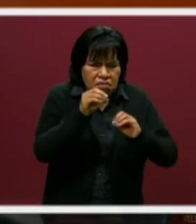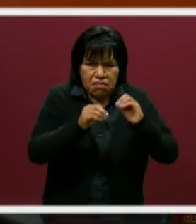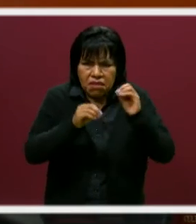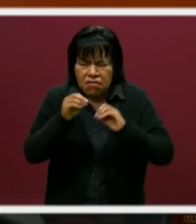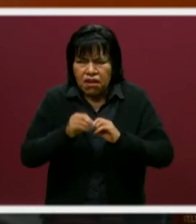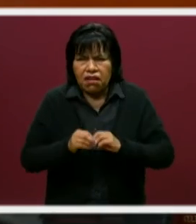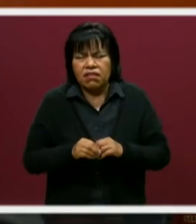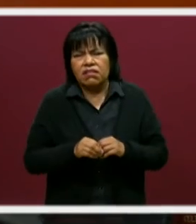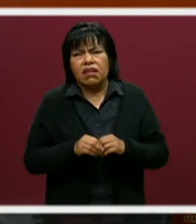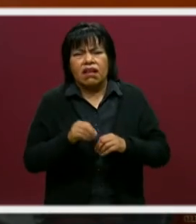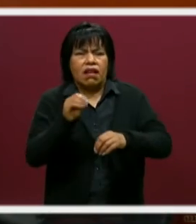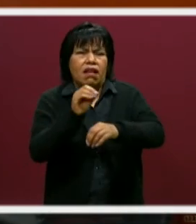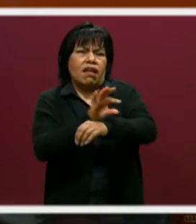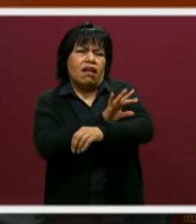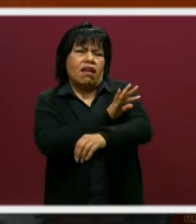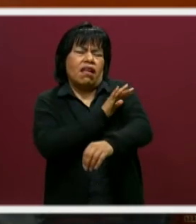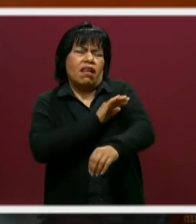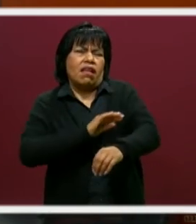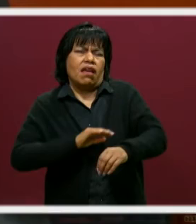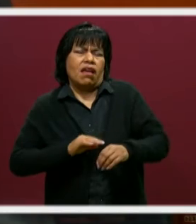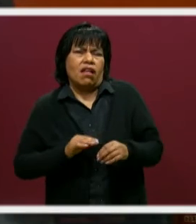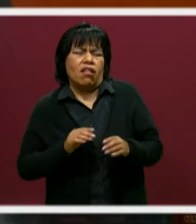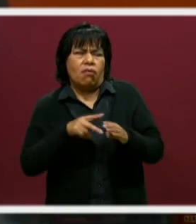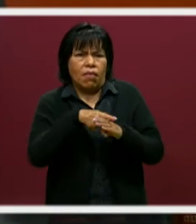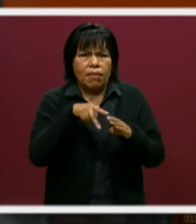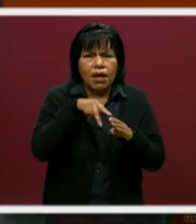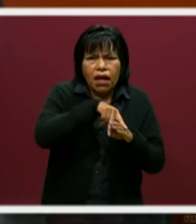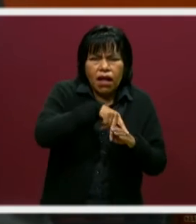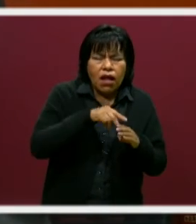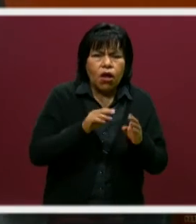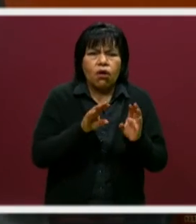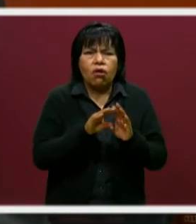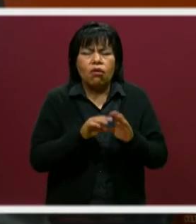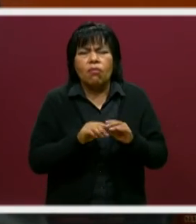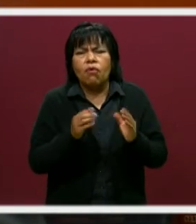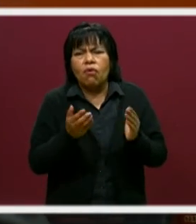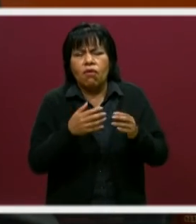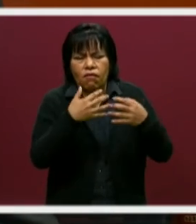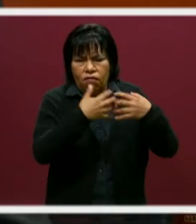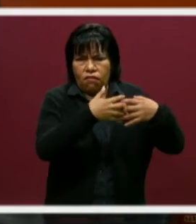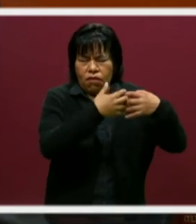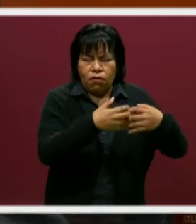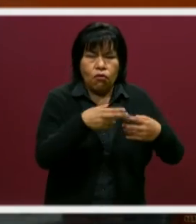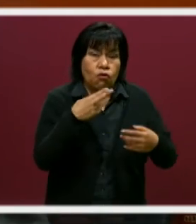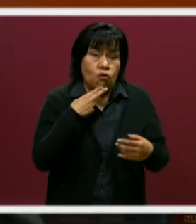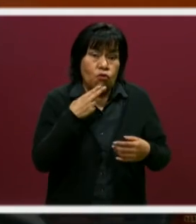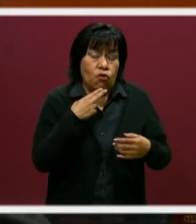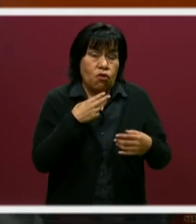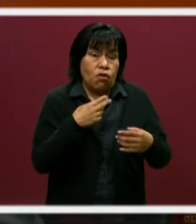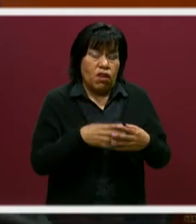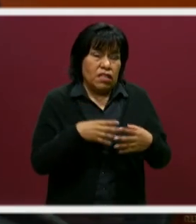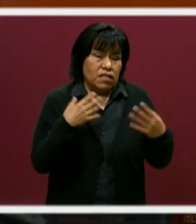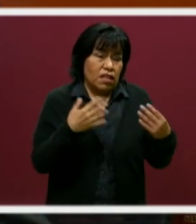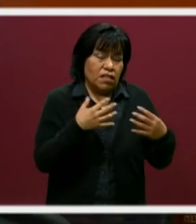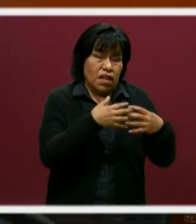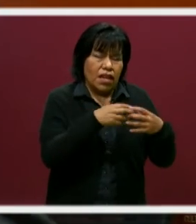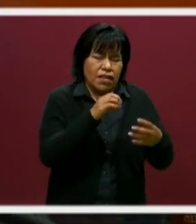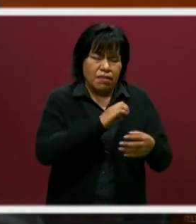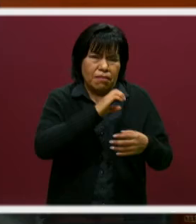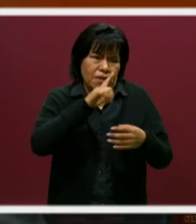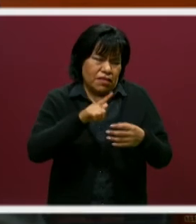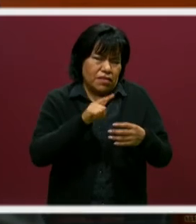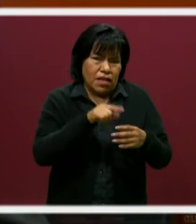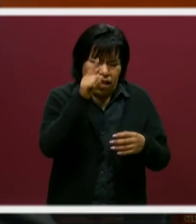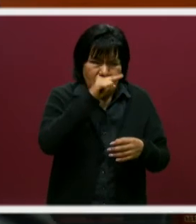En electromecánica tenemos gente que trabaja en plantas donde se utilizan máquinas especiales, ¿no?, para no decir